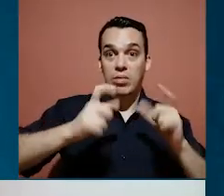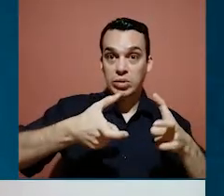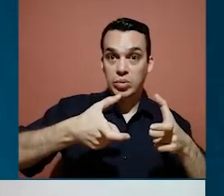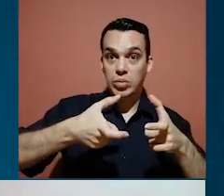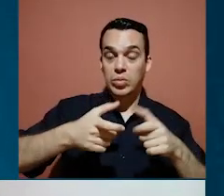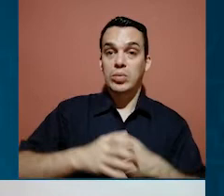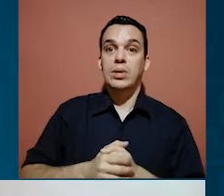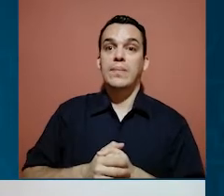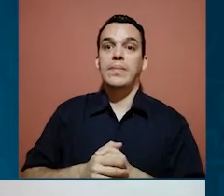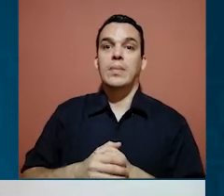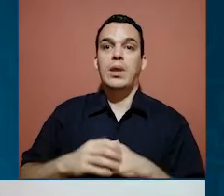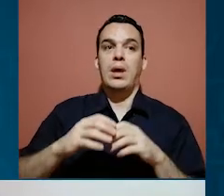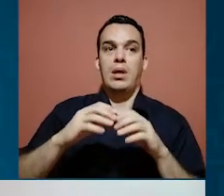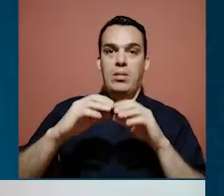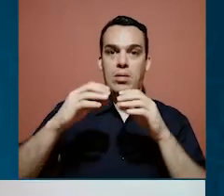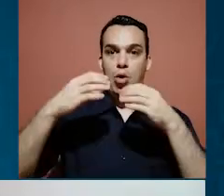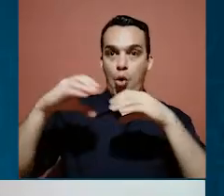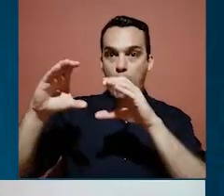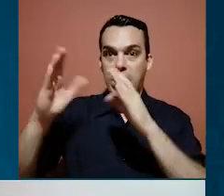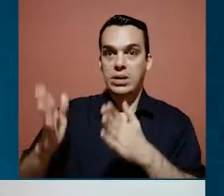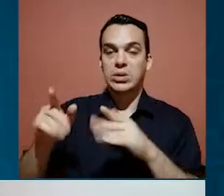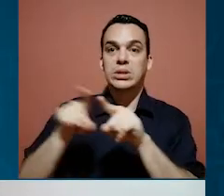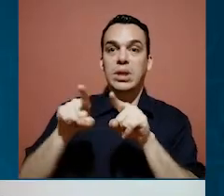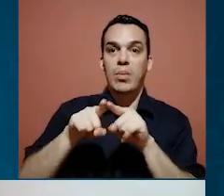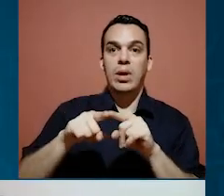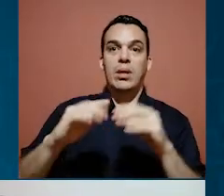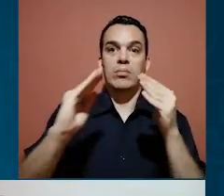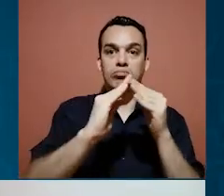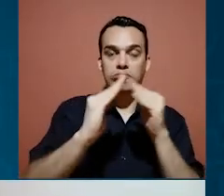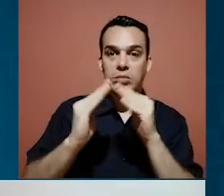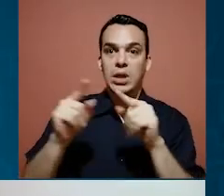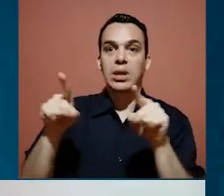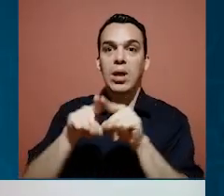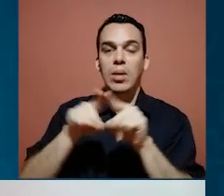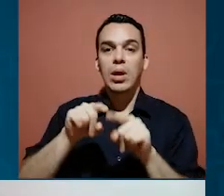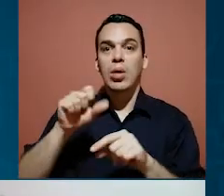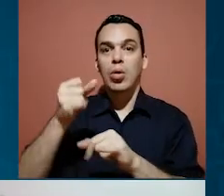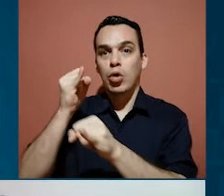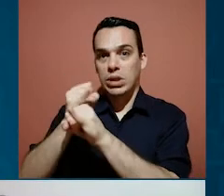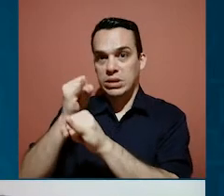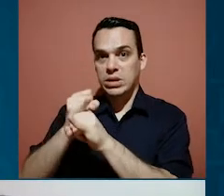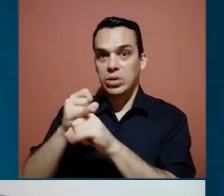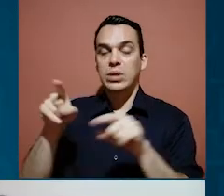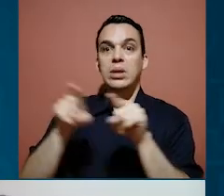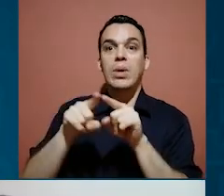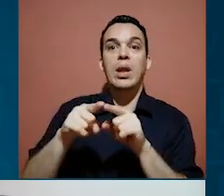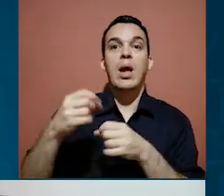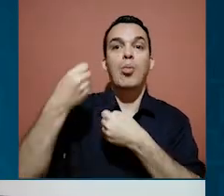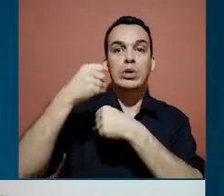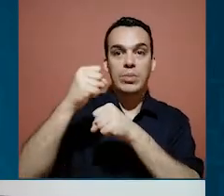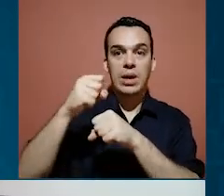comercial y residencial, atención de emergencias cantonales, junto con otras instituciones, por supuesto, la